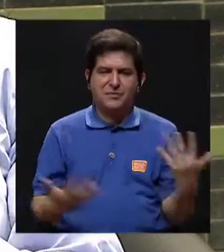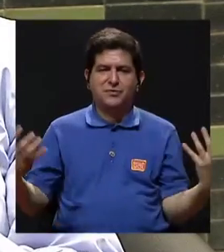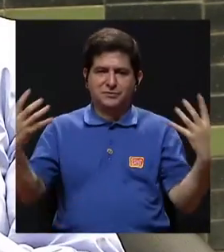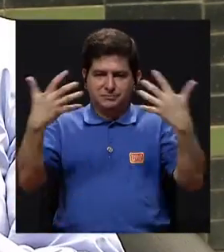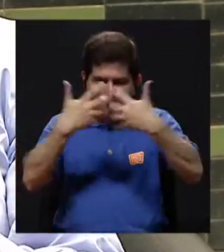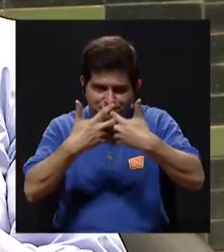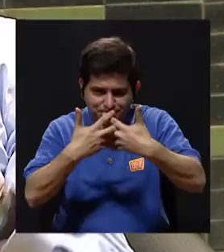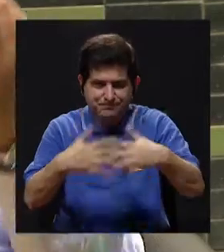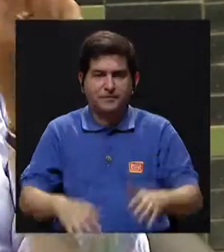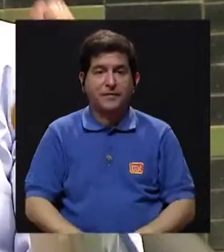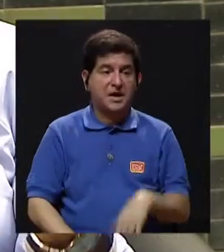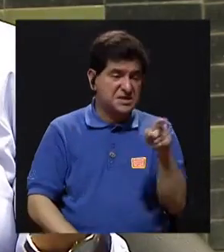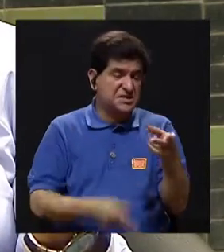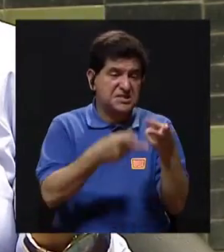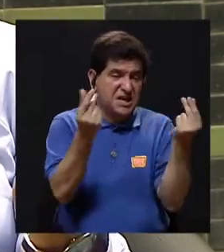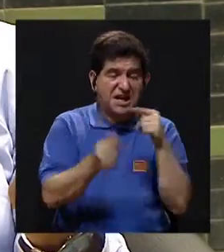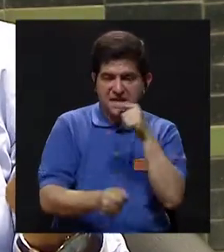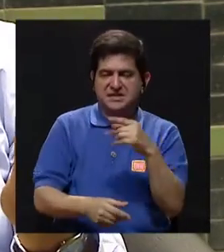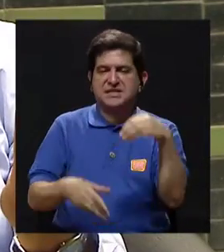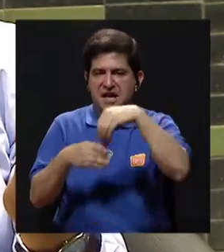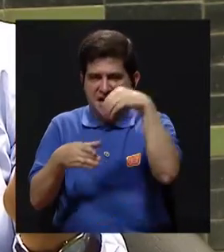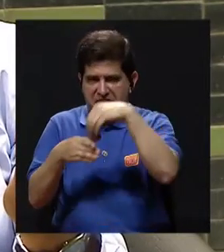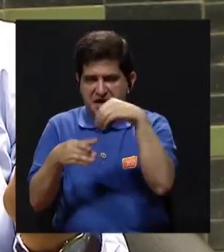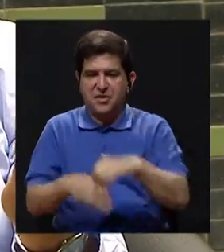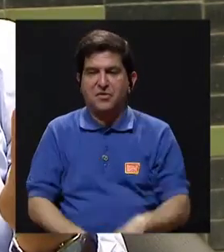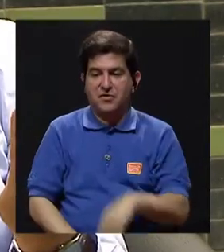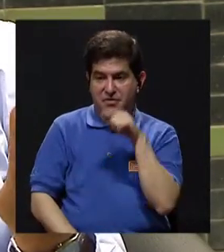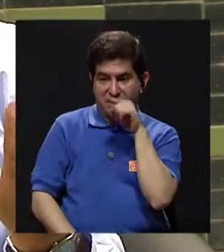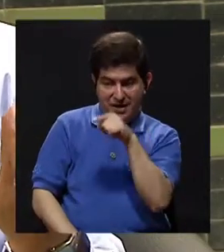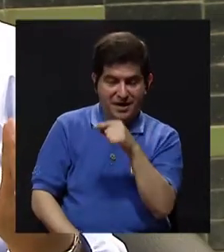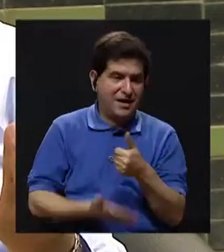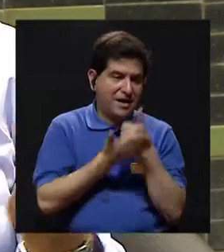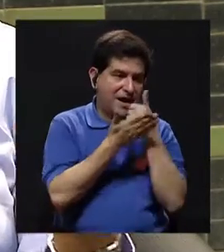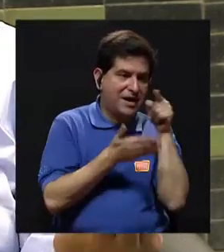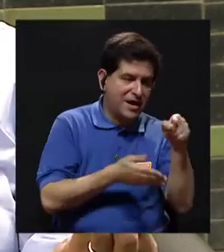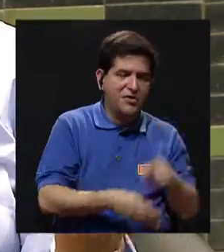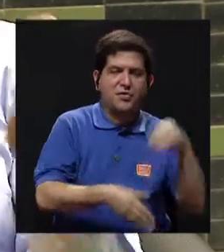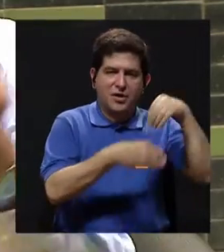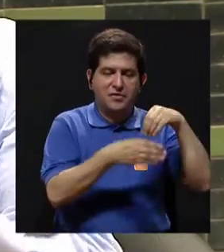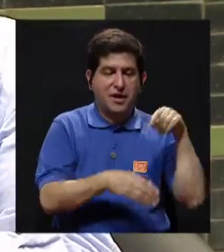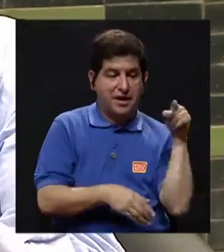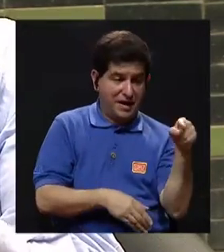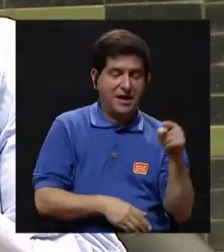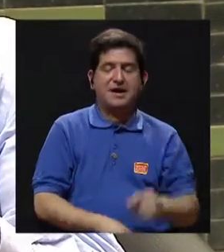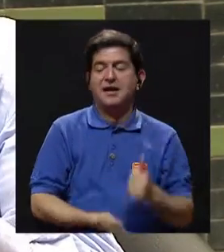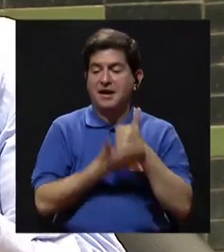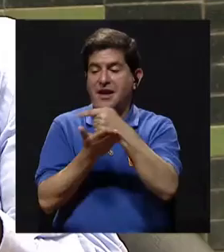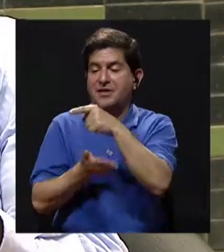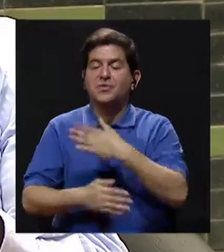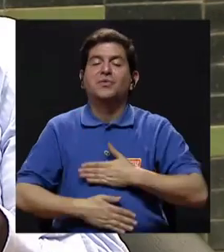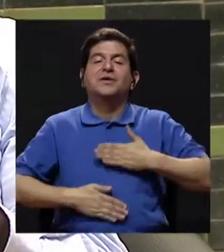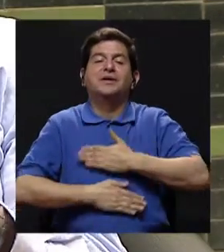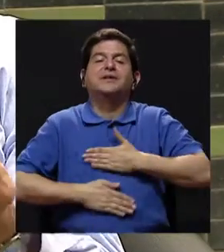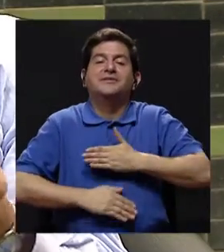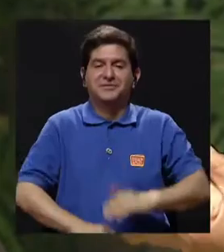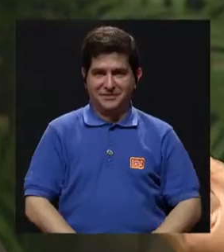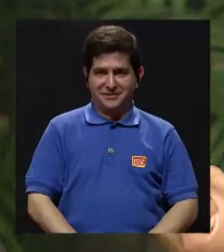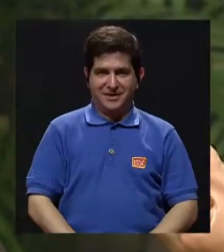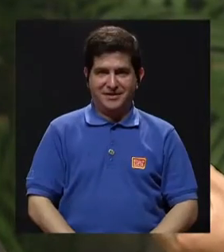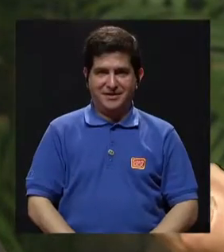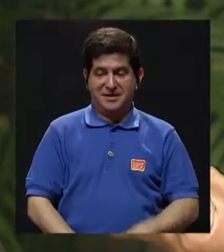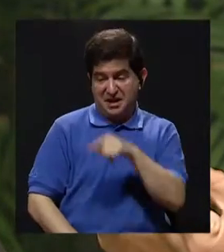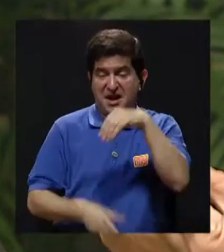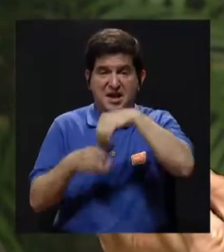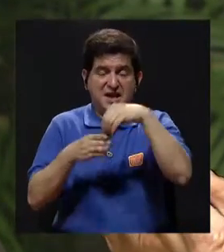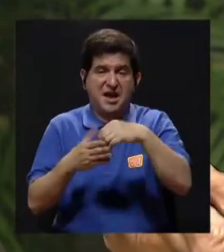complementense. Si él es gastador y ella es ahorradora, ella le ayuda a ahorrar y él le ayuda a ella a disfrutar. ¿Lo ves? Porque